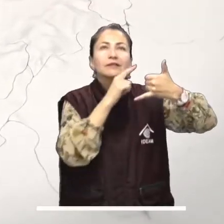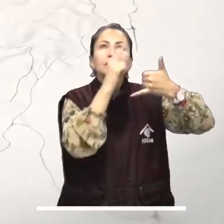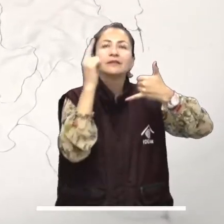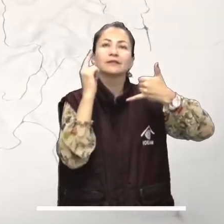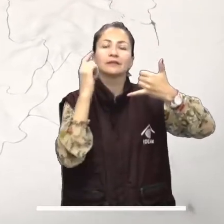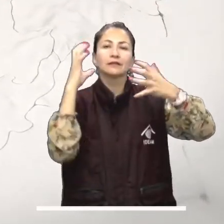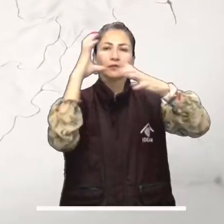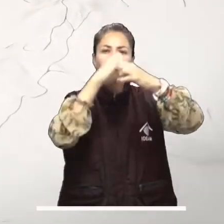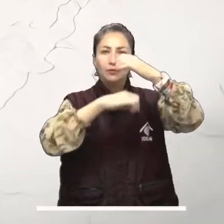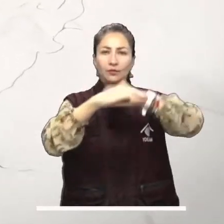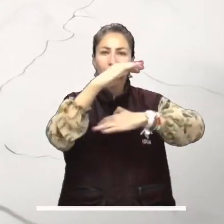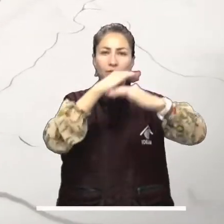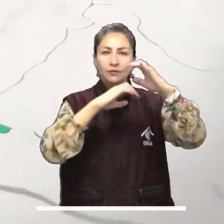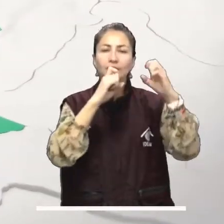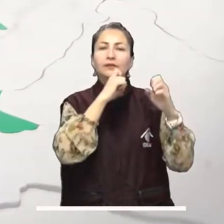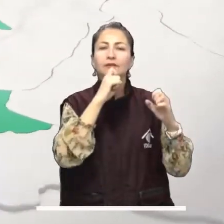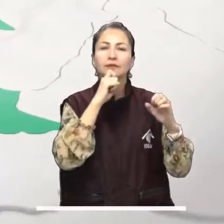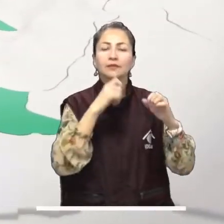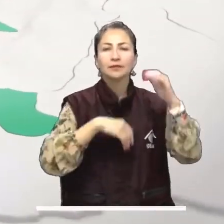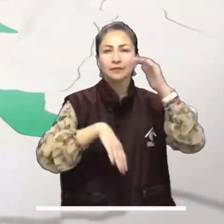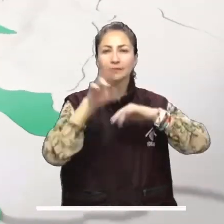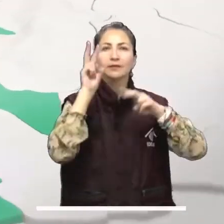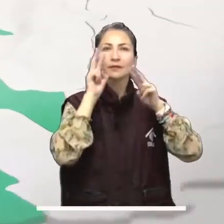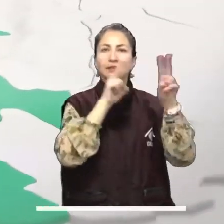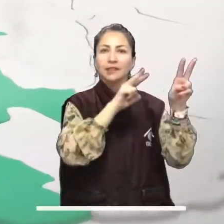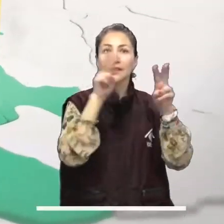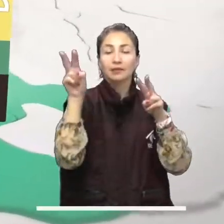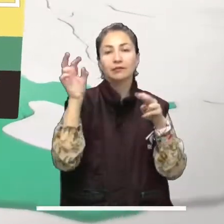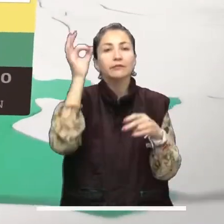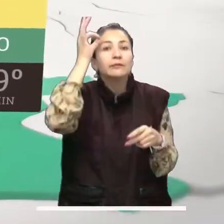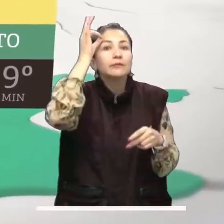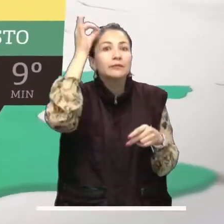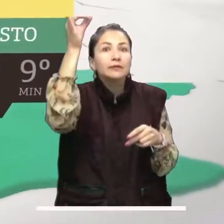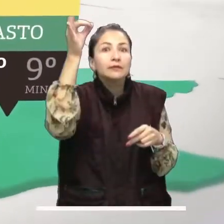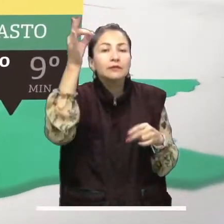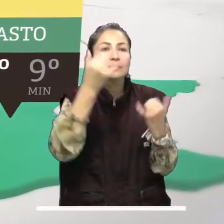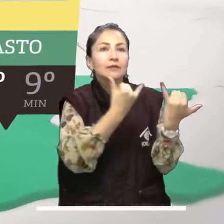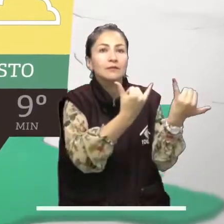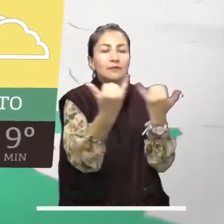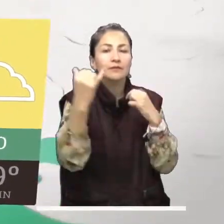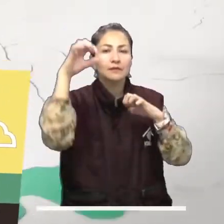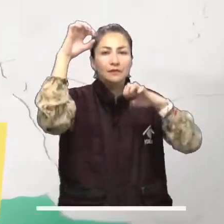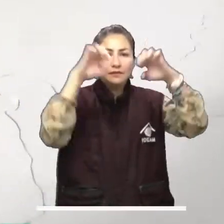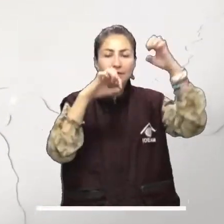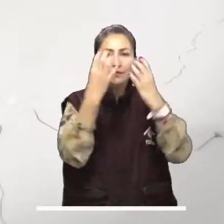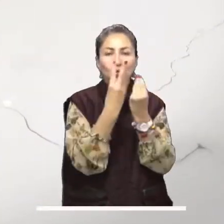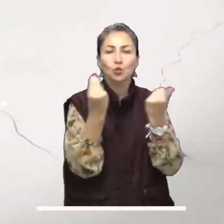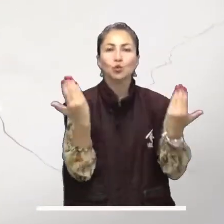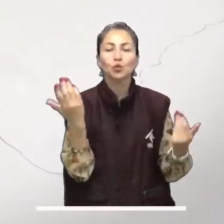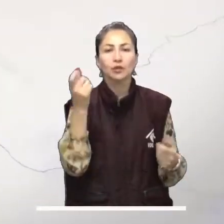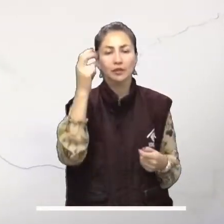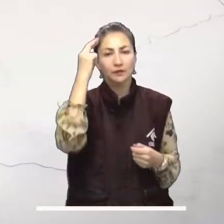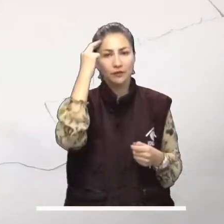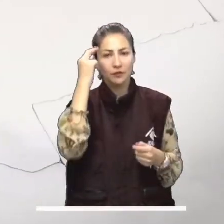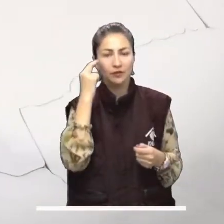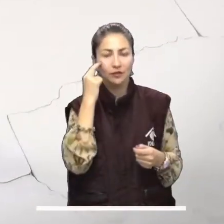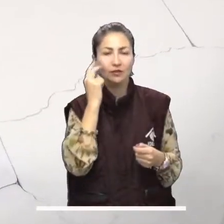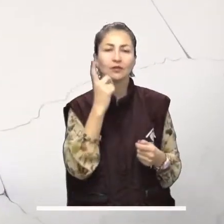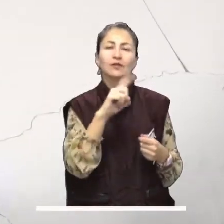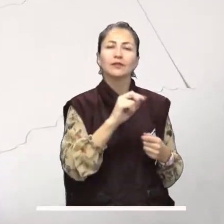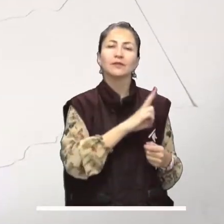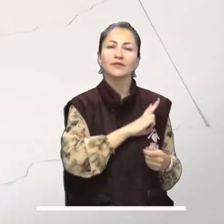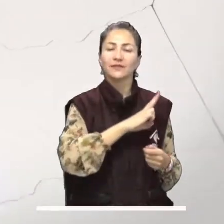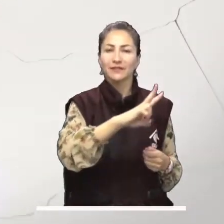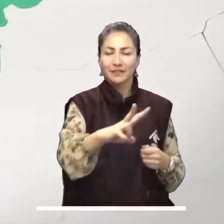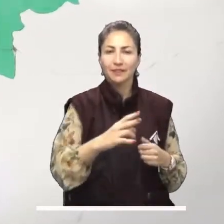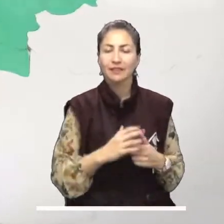Sobre el litoral del Pacífico, el cielo estará encapotado y con tiempo seco en gran parte de la región. No se descarta la presencia de lluvias suaves en